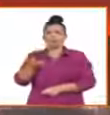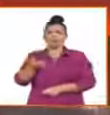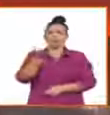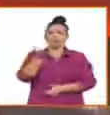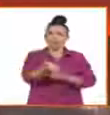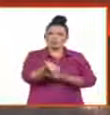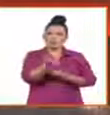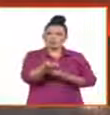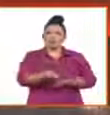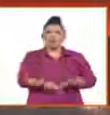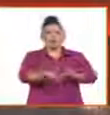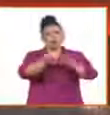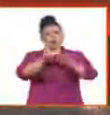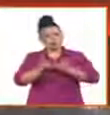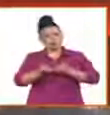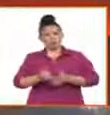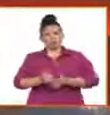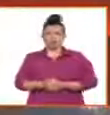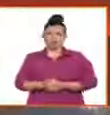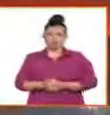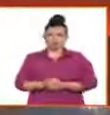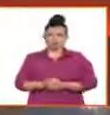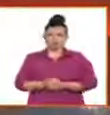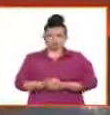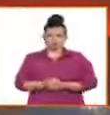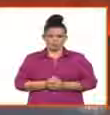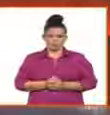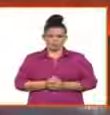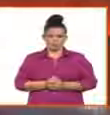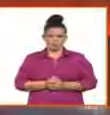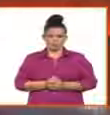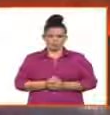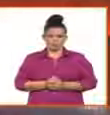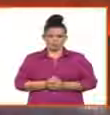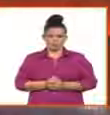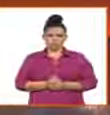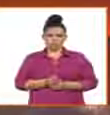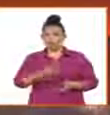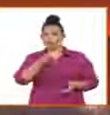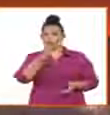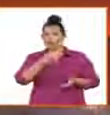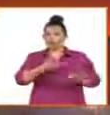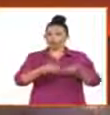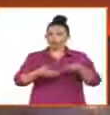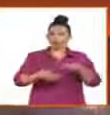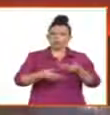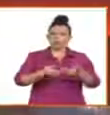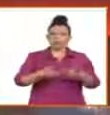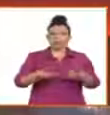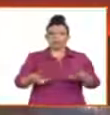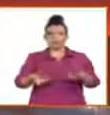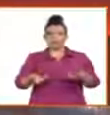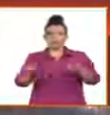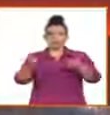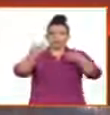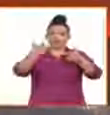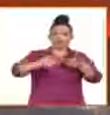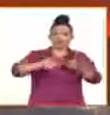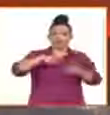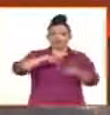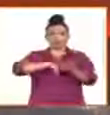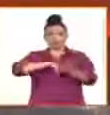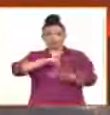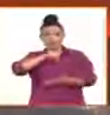una familia homoafectiva, sea una familia reconstituida, sea personas solas o sea una